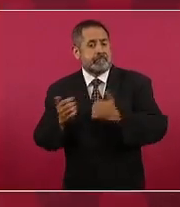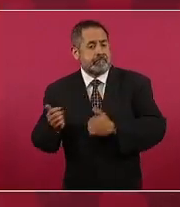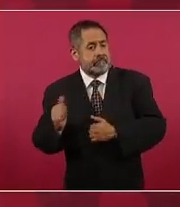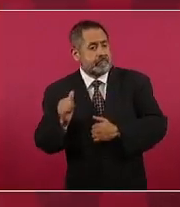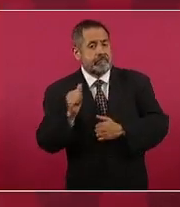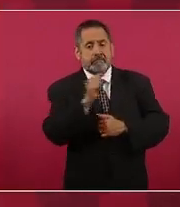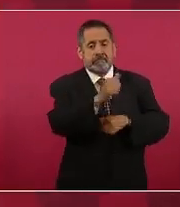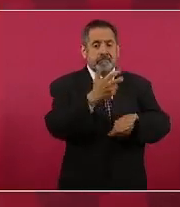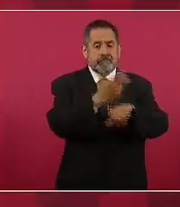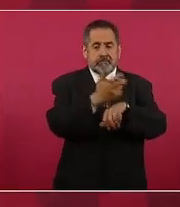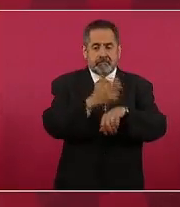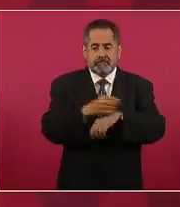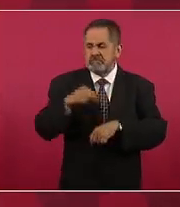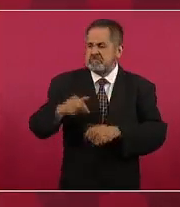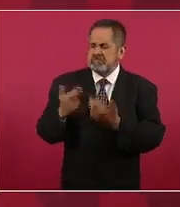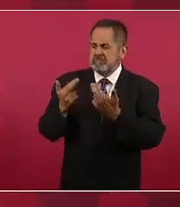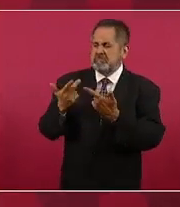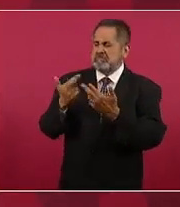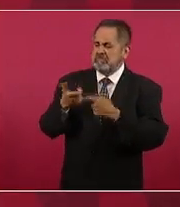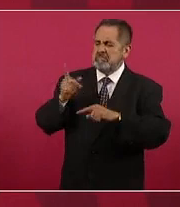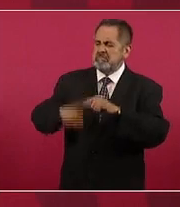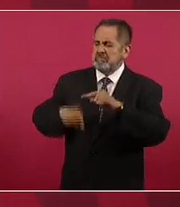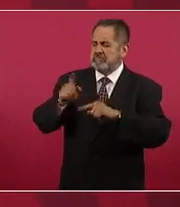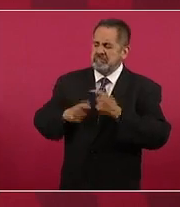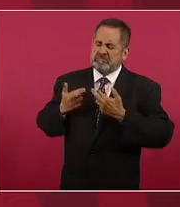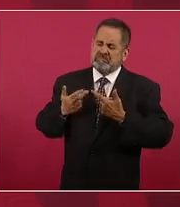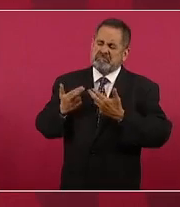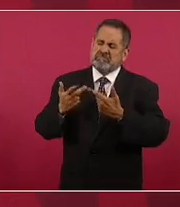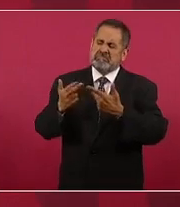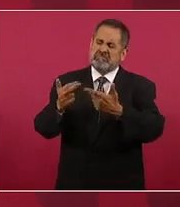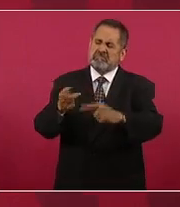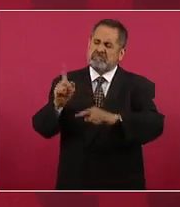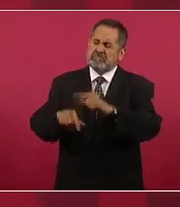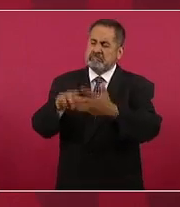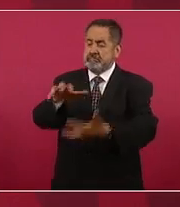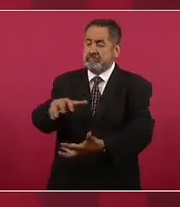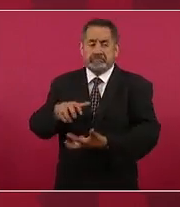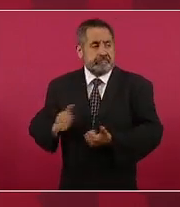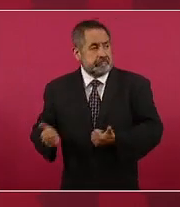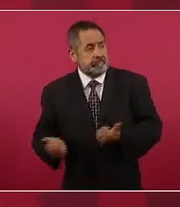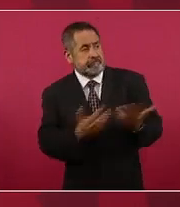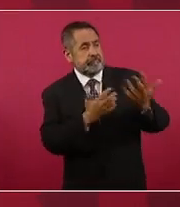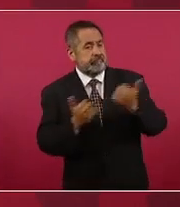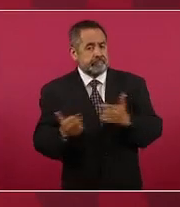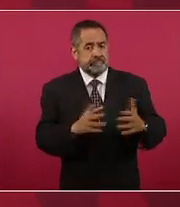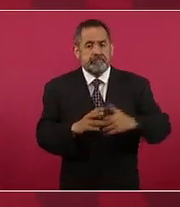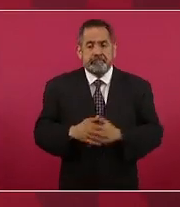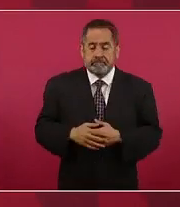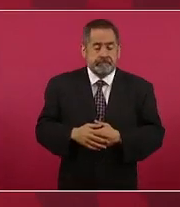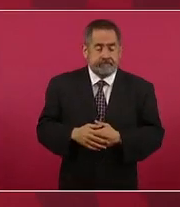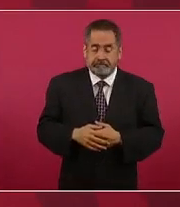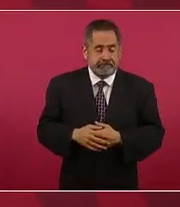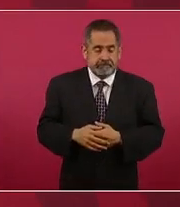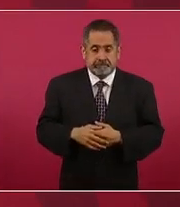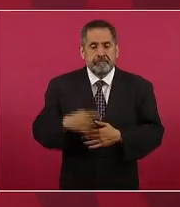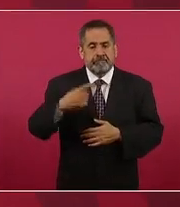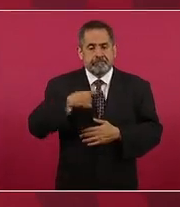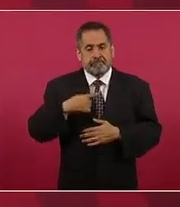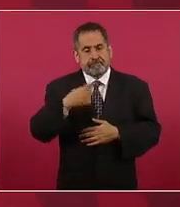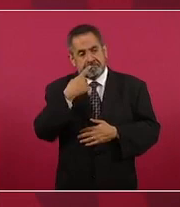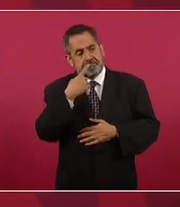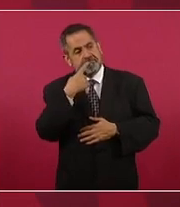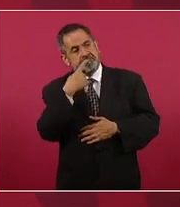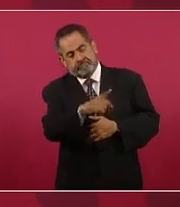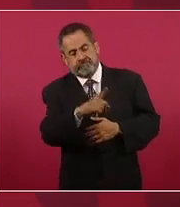destruyendo una catástrofe ecológica y vamos a presentar una denuncia internacional